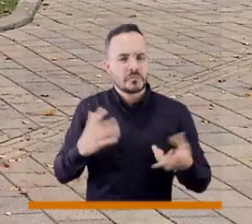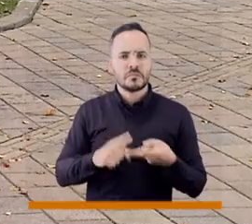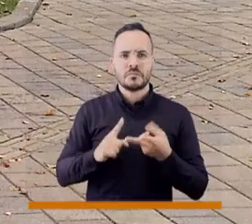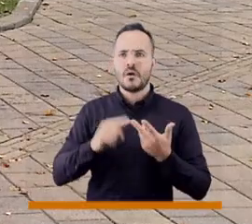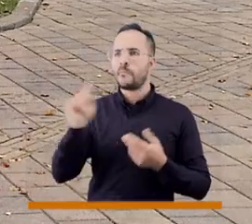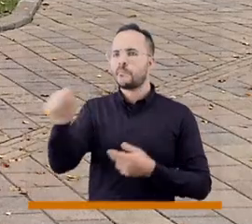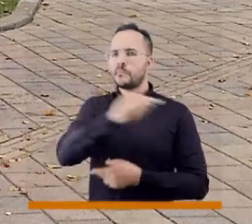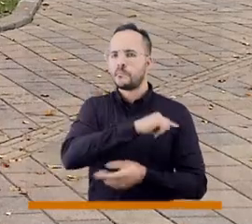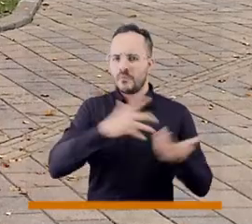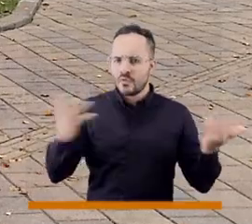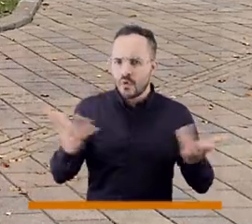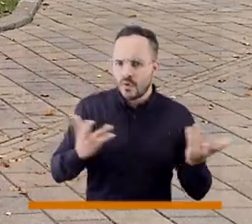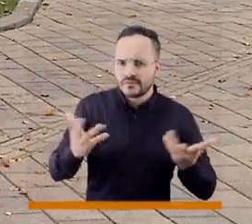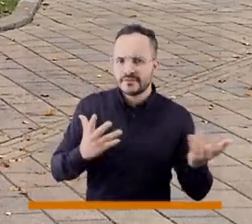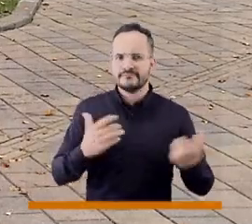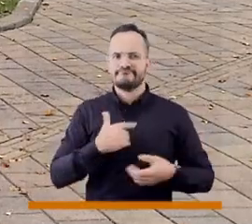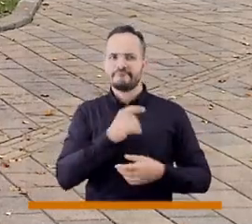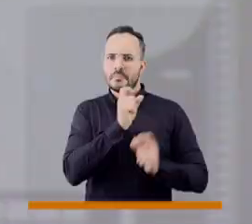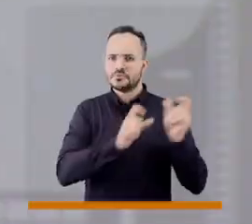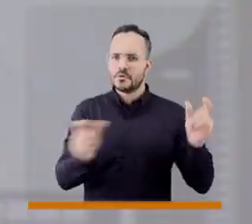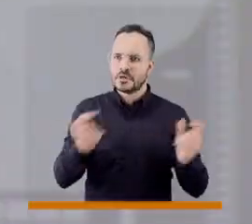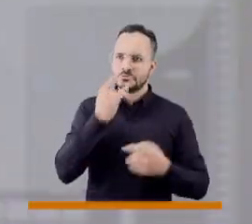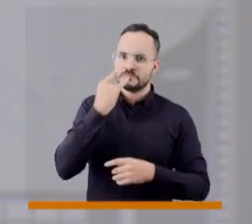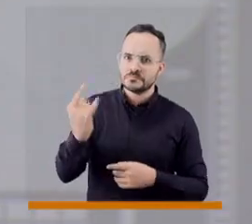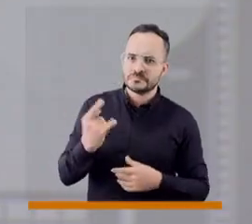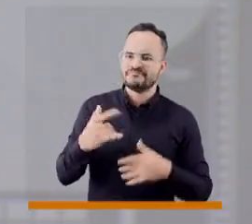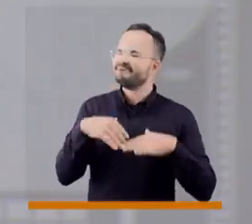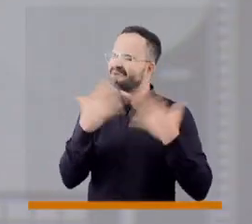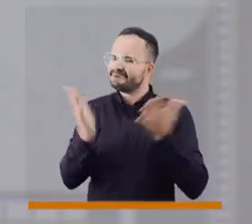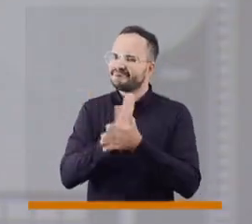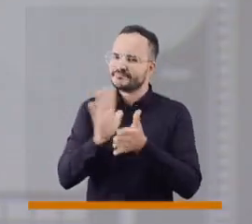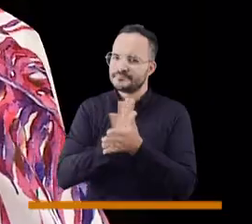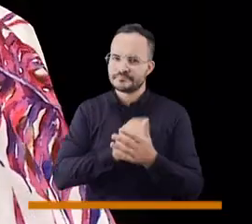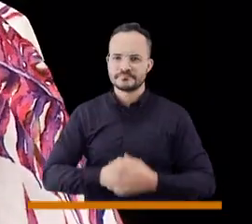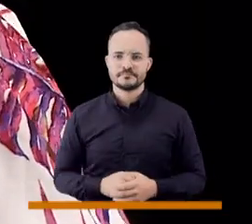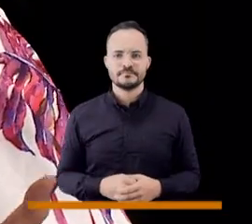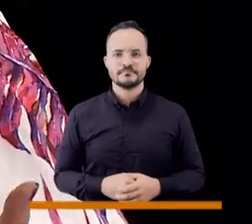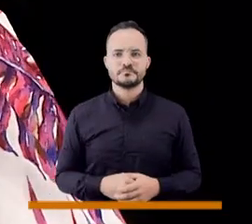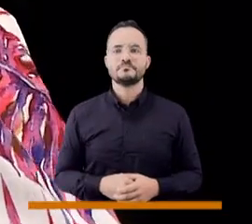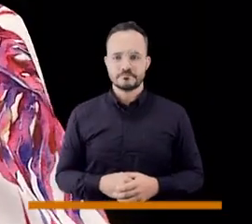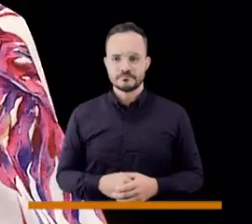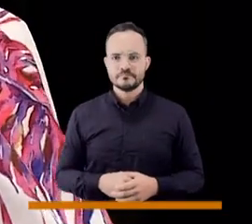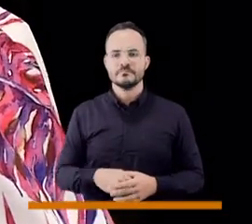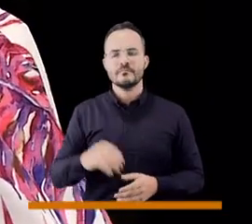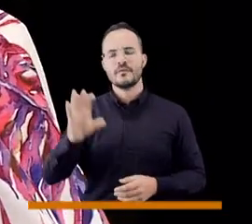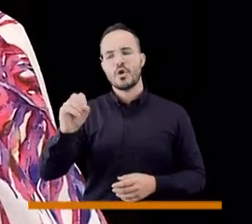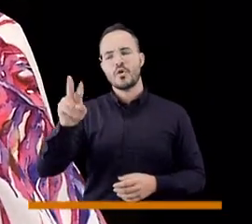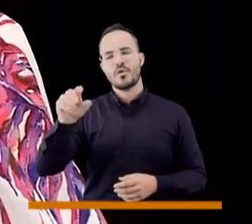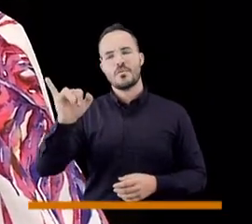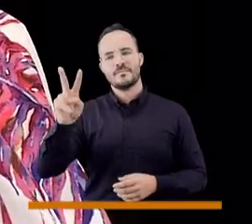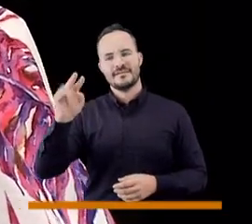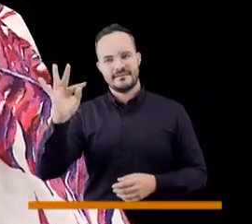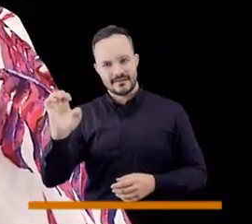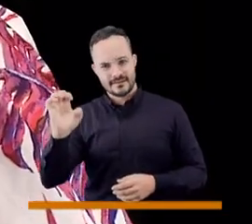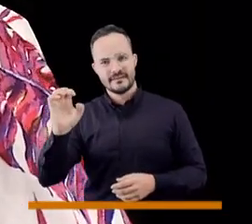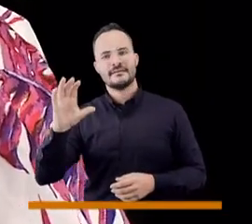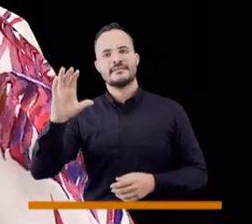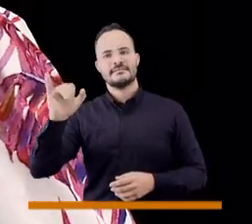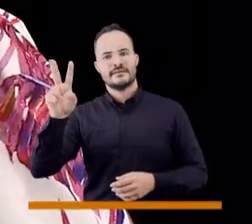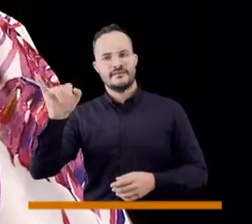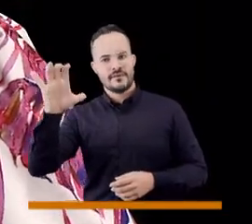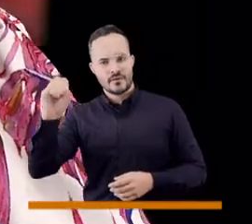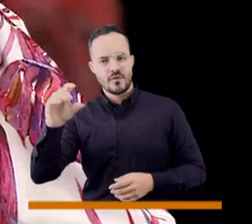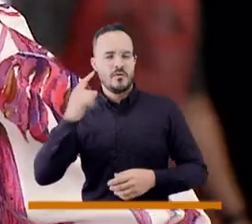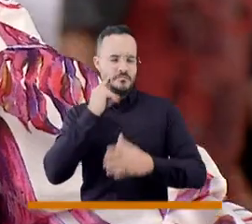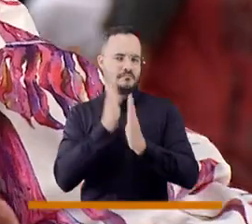actividades de este tipo de clases? ¿La respuesta de la gente? ¿Cómo lo ha vivido? Bueno, los convites cívicos es una propuesta que yo